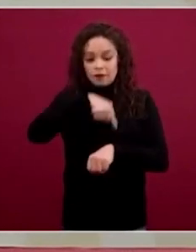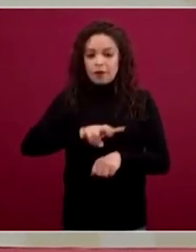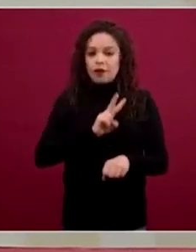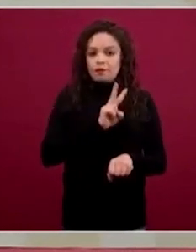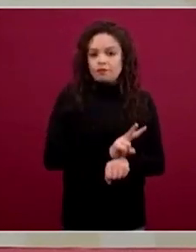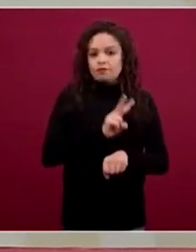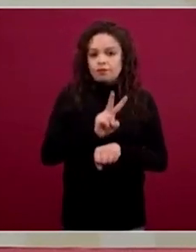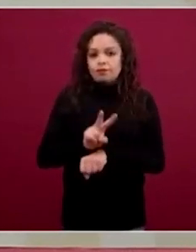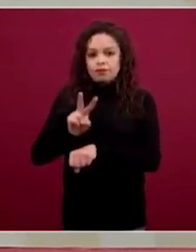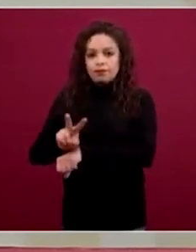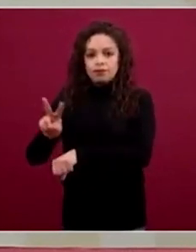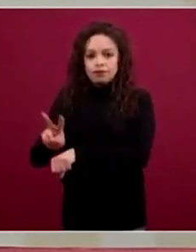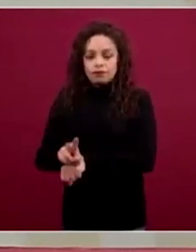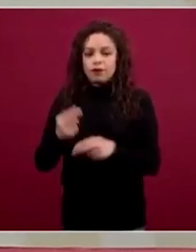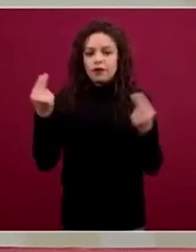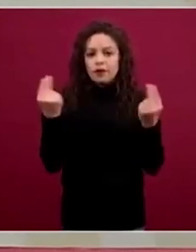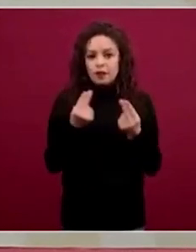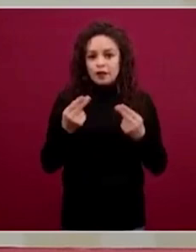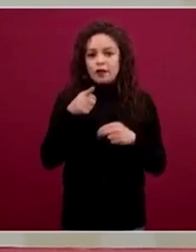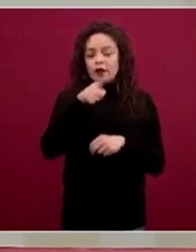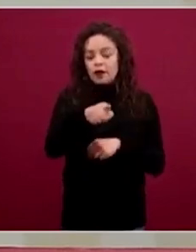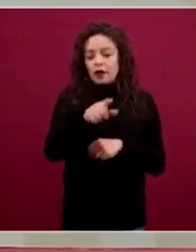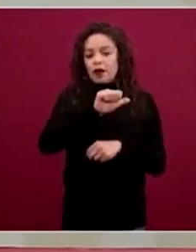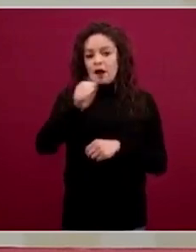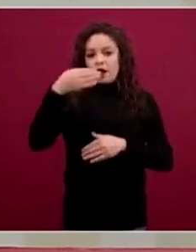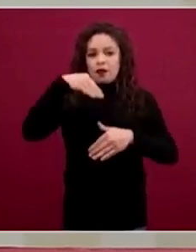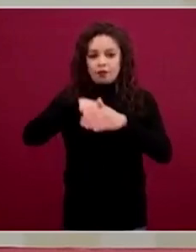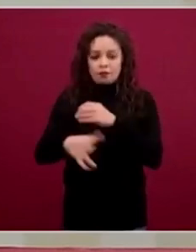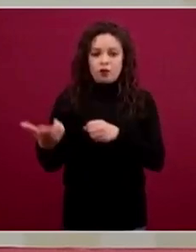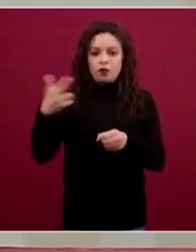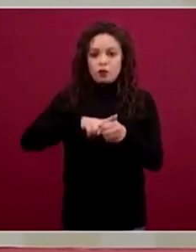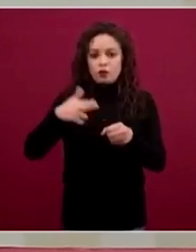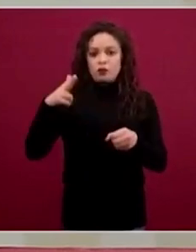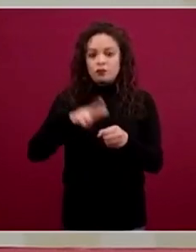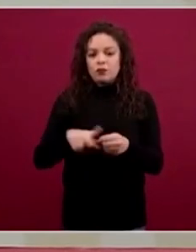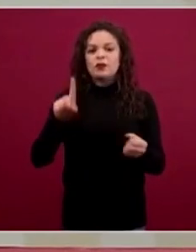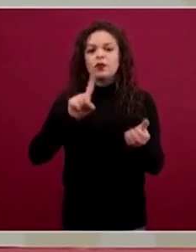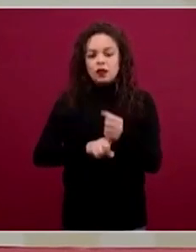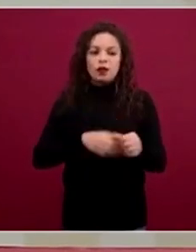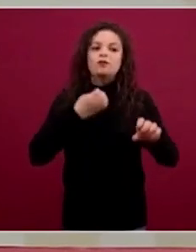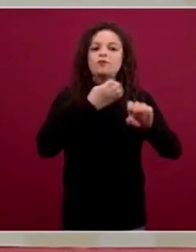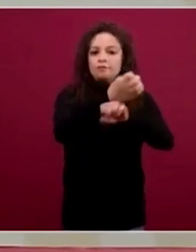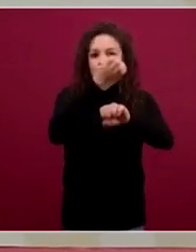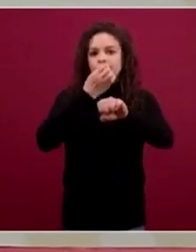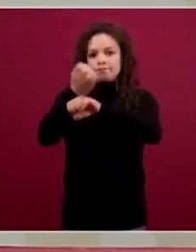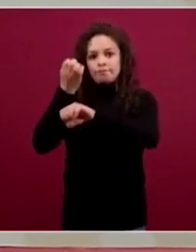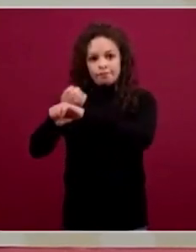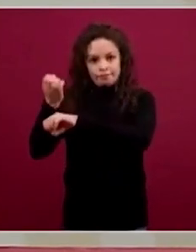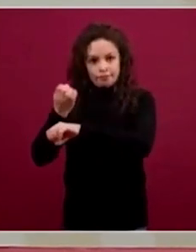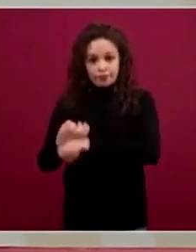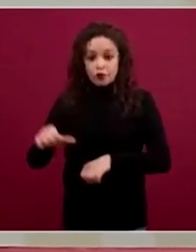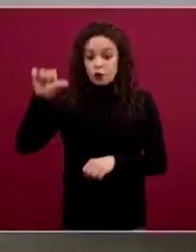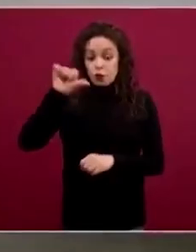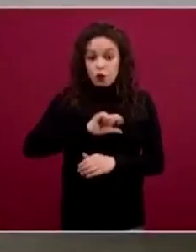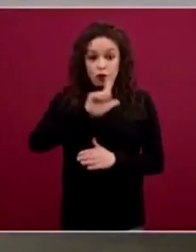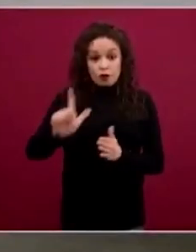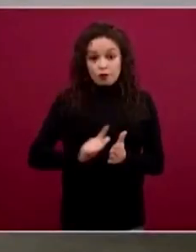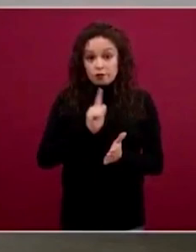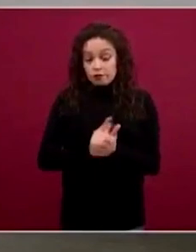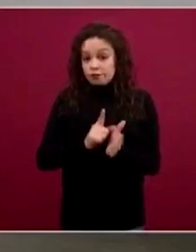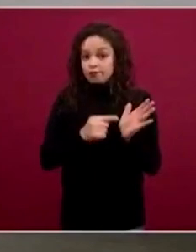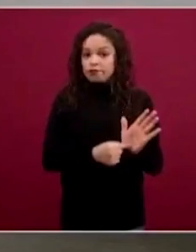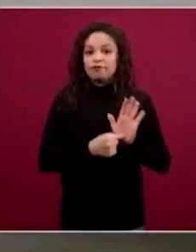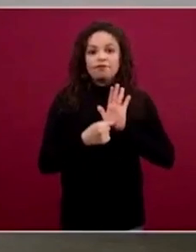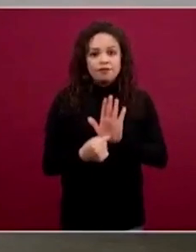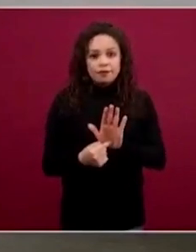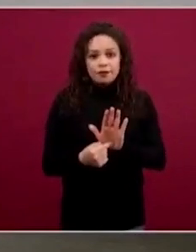ocupación hospitalaria por parte de las entidades federativas. Entonces, hoy entra su carácter legal, no podíamos anticiparnos